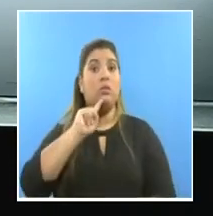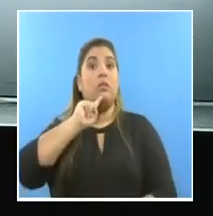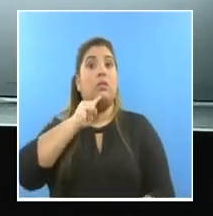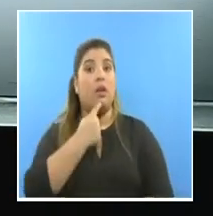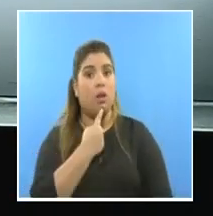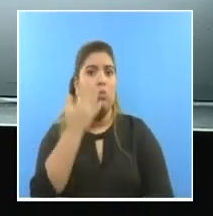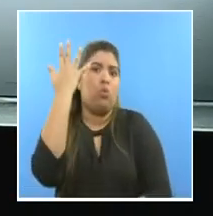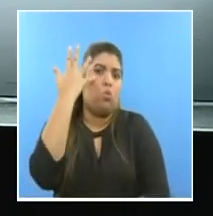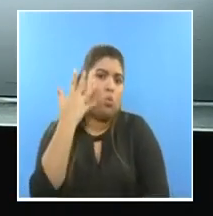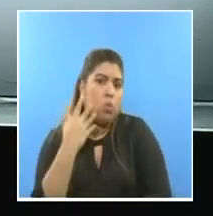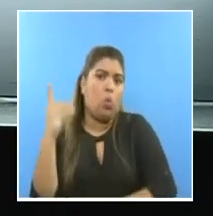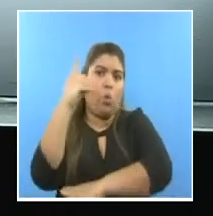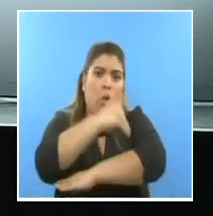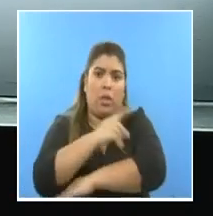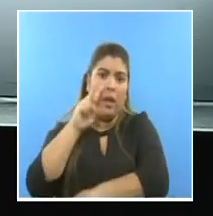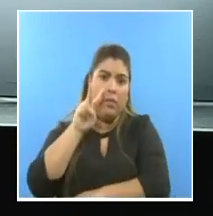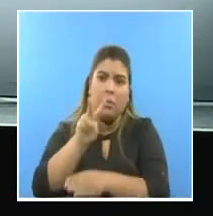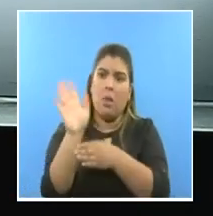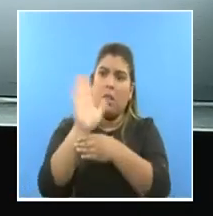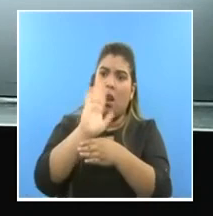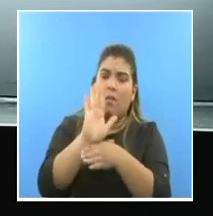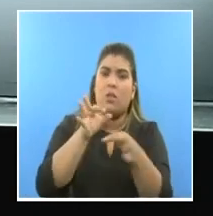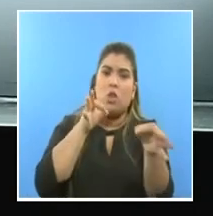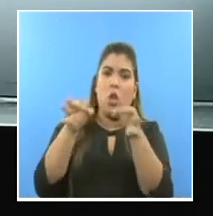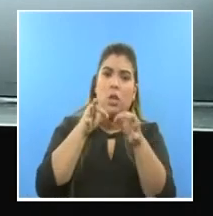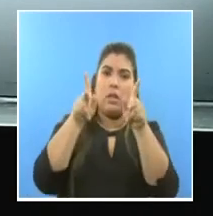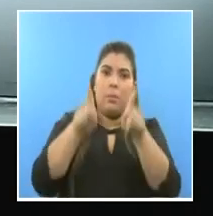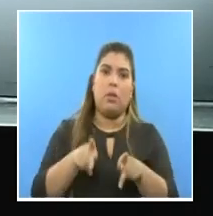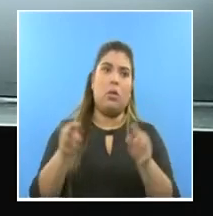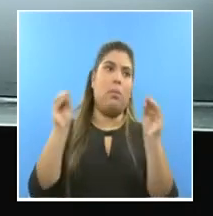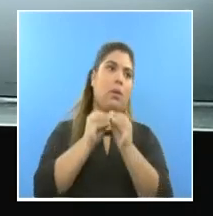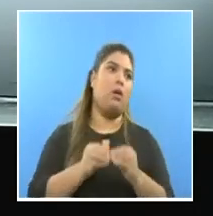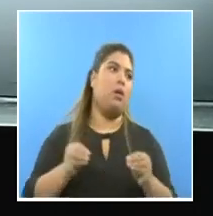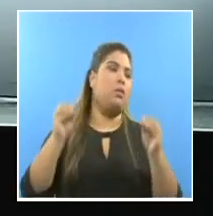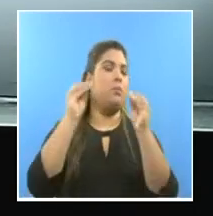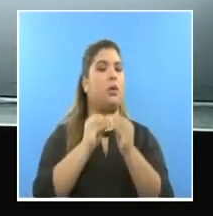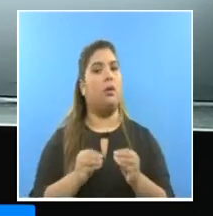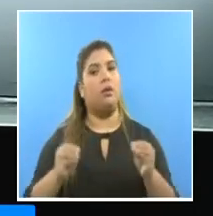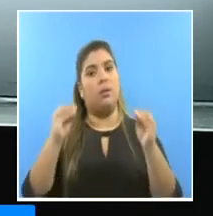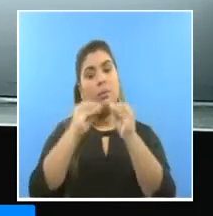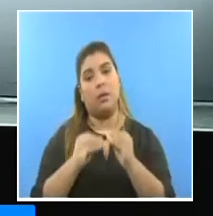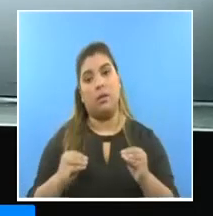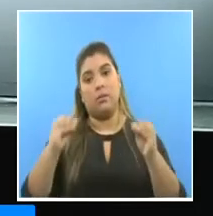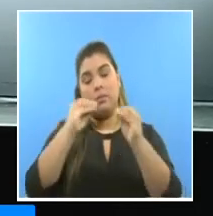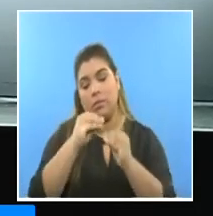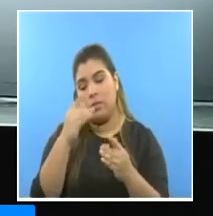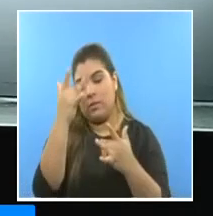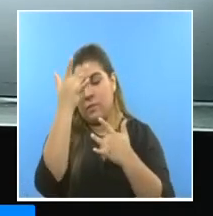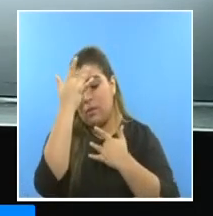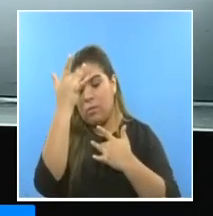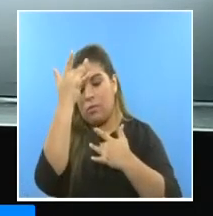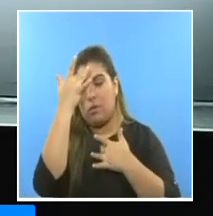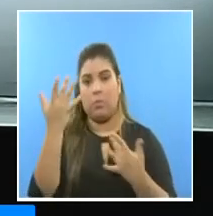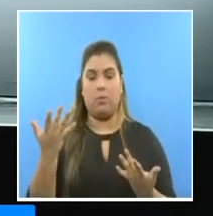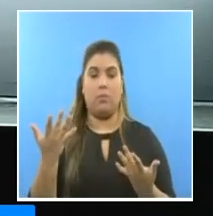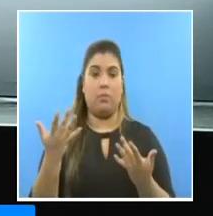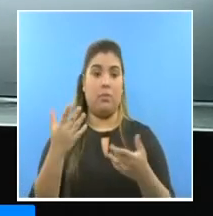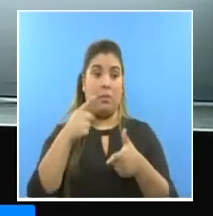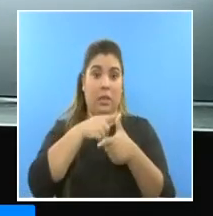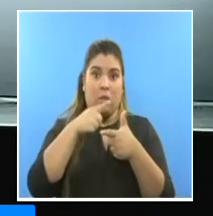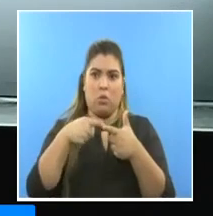diciendo todos los días. nos están diciendo que el virus se metió en lugares